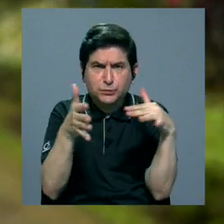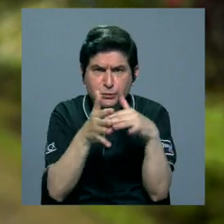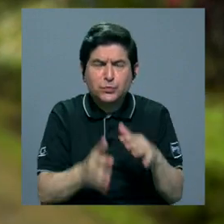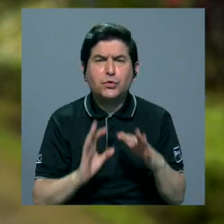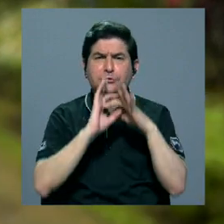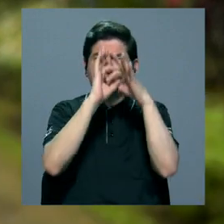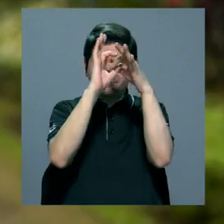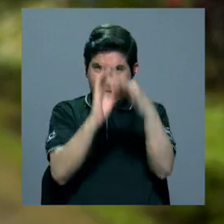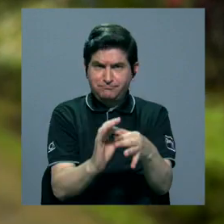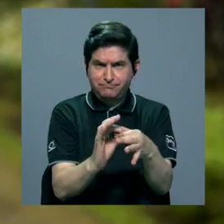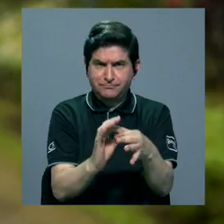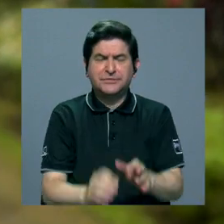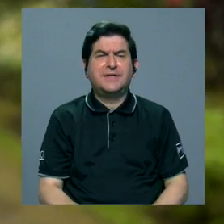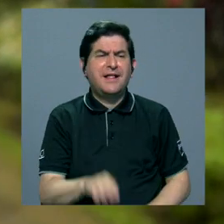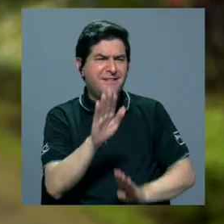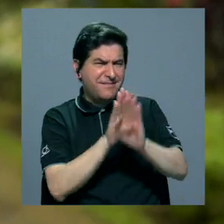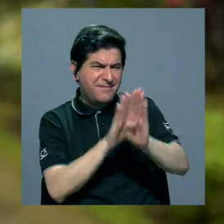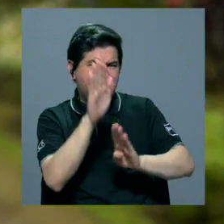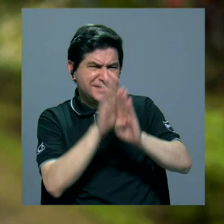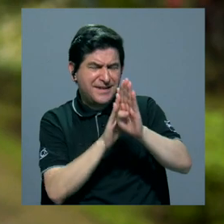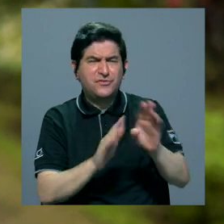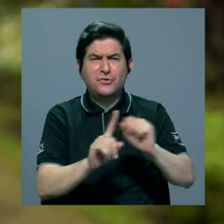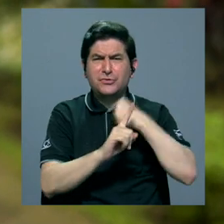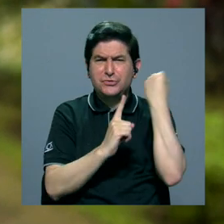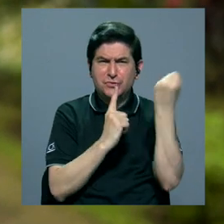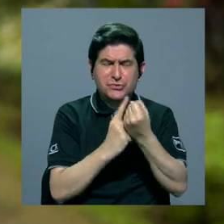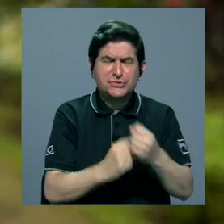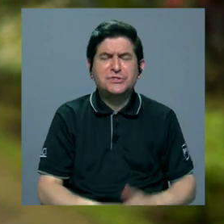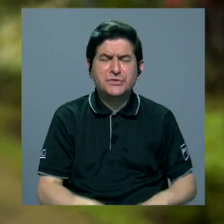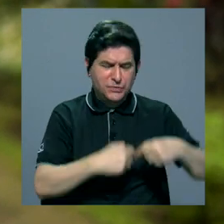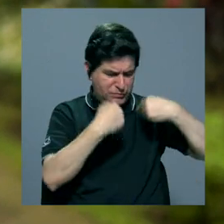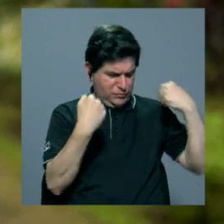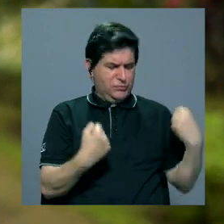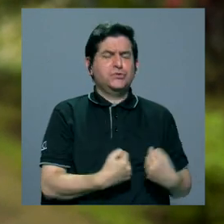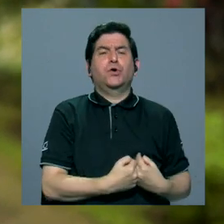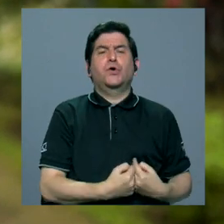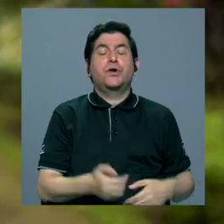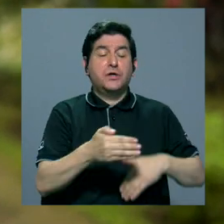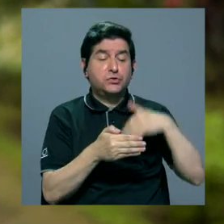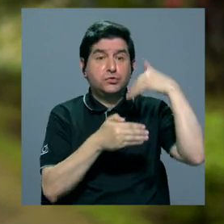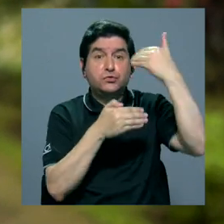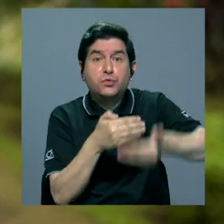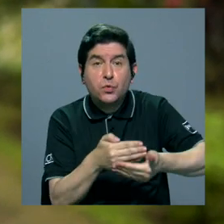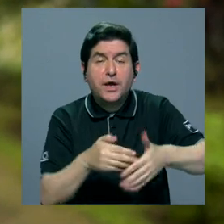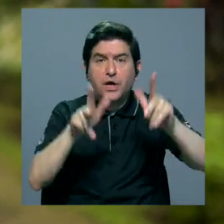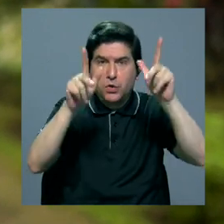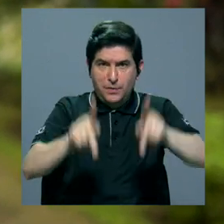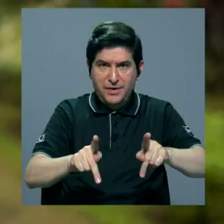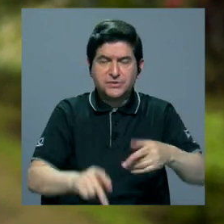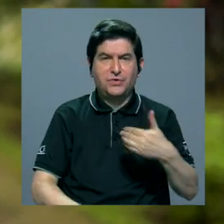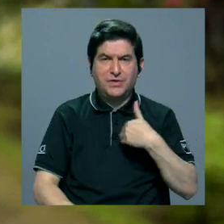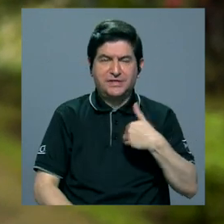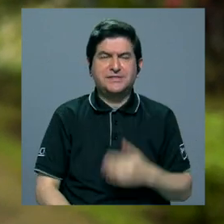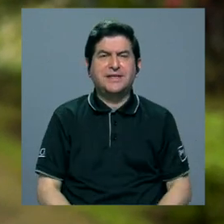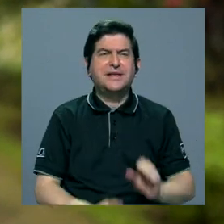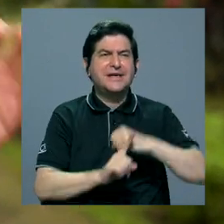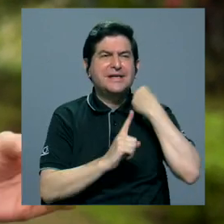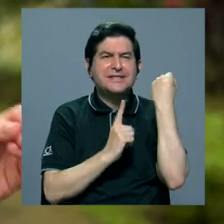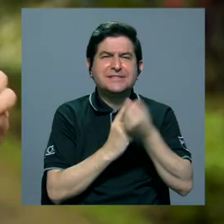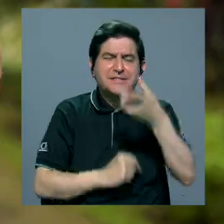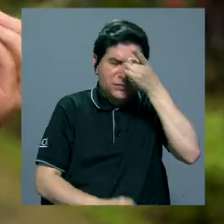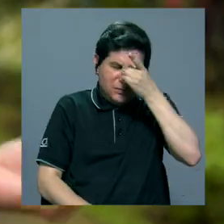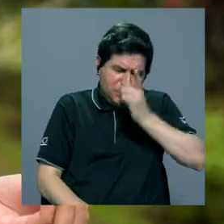relacionado el desarrollo de eventos cardiovasculares posterior a que las personas presenten un cuadro